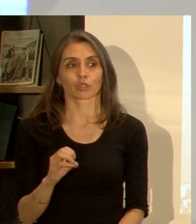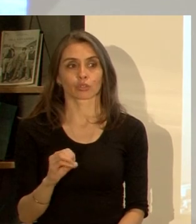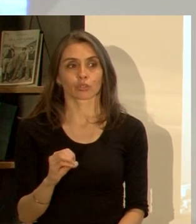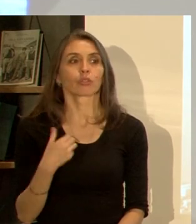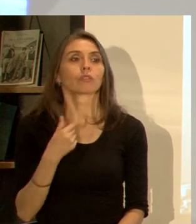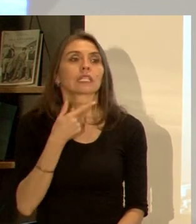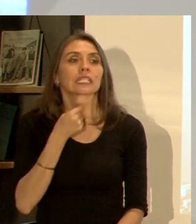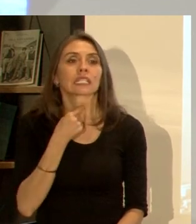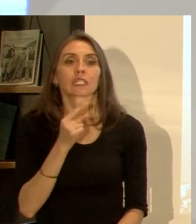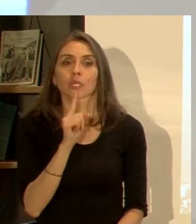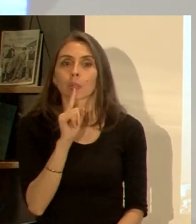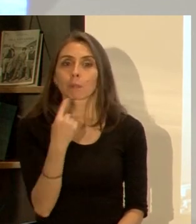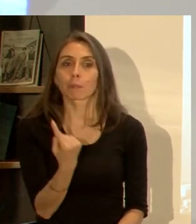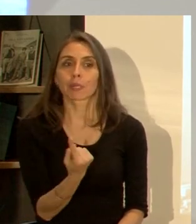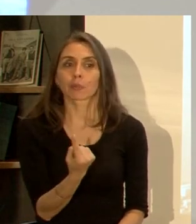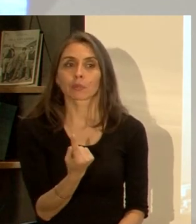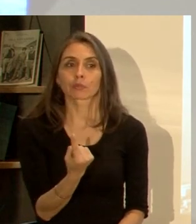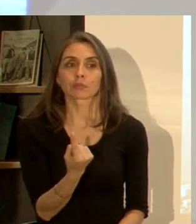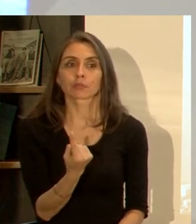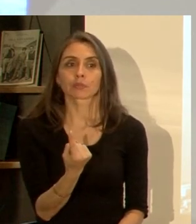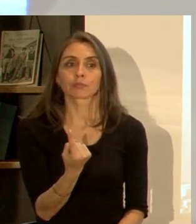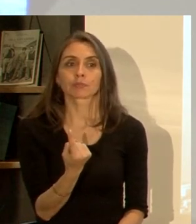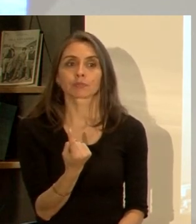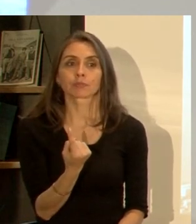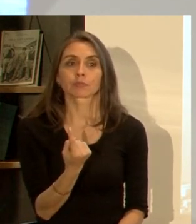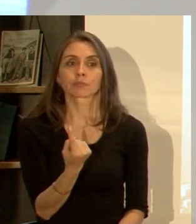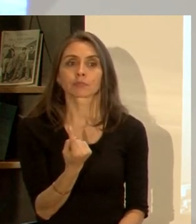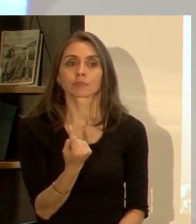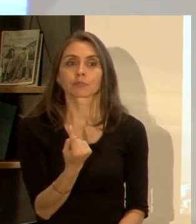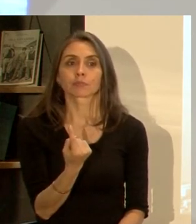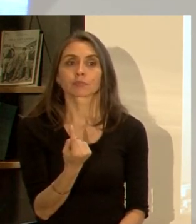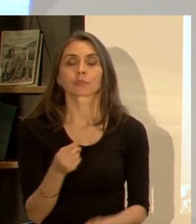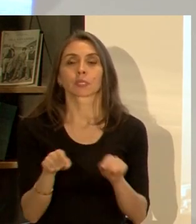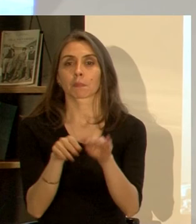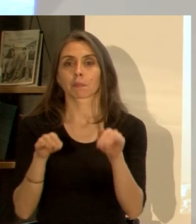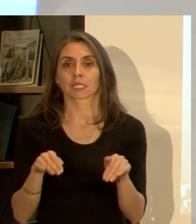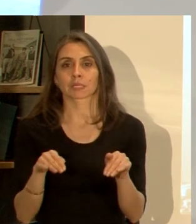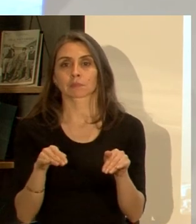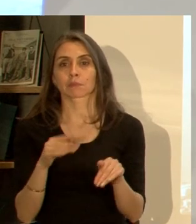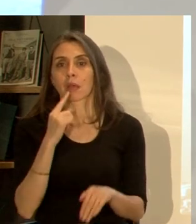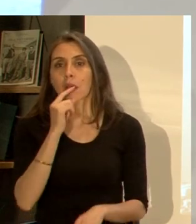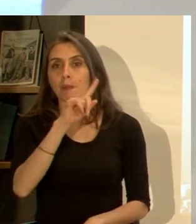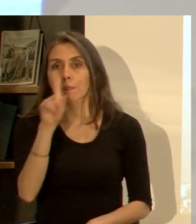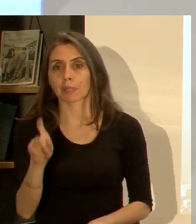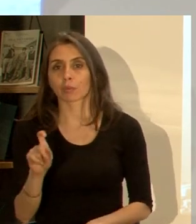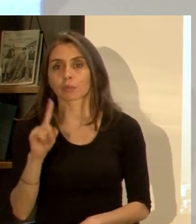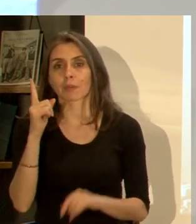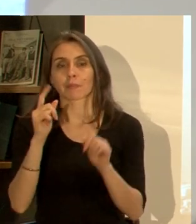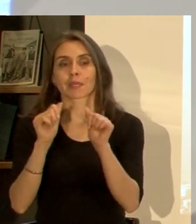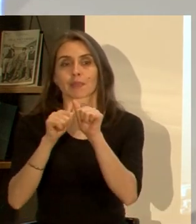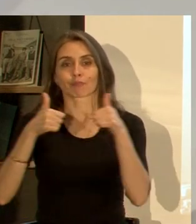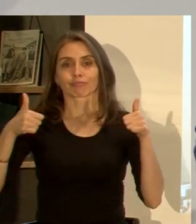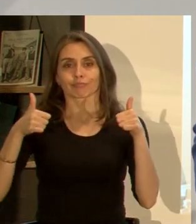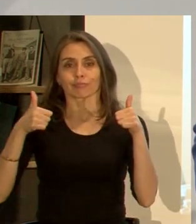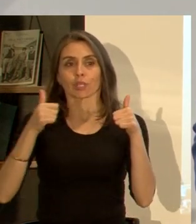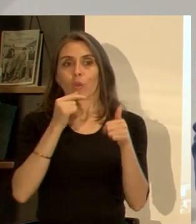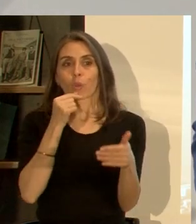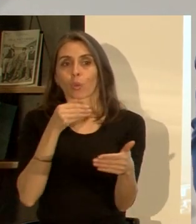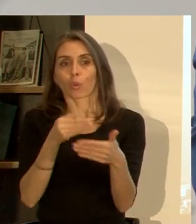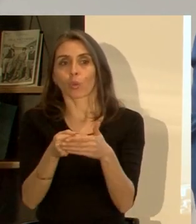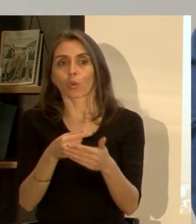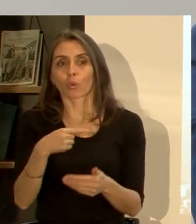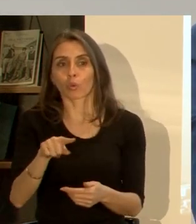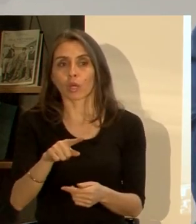quisiera preguntar algo que o sea es la misma pregunta que tenía para la primera mesa estamos a puertas